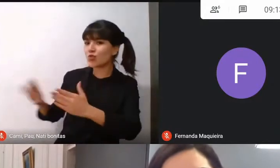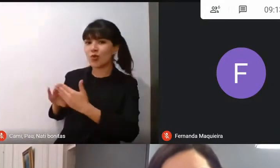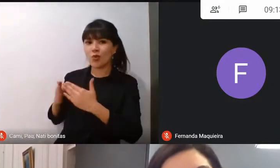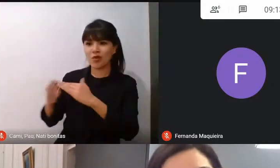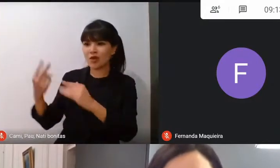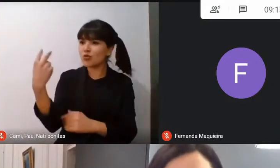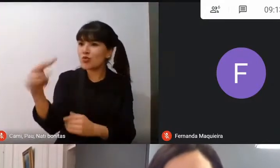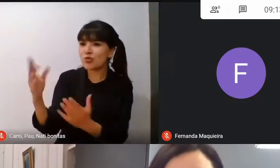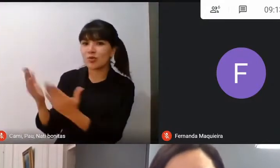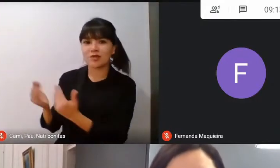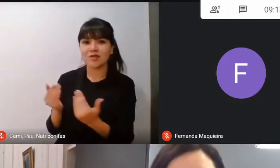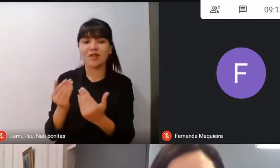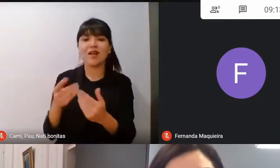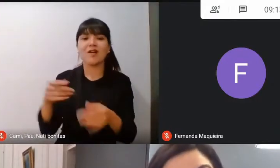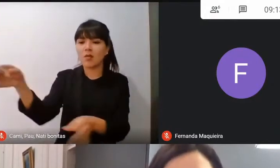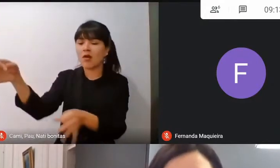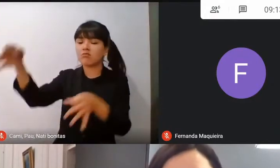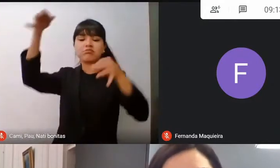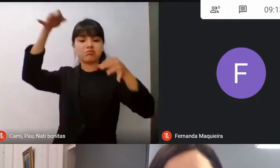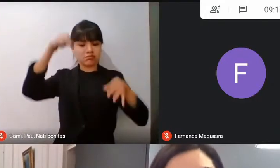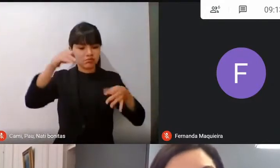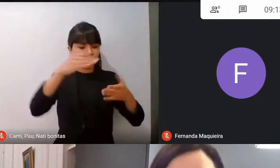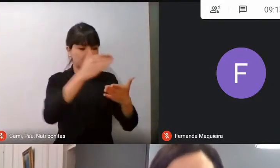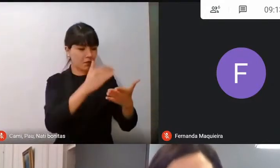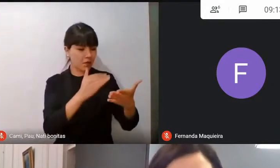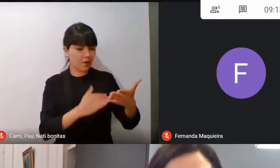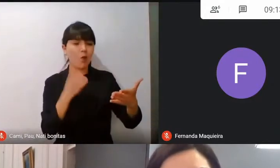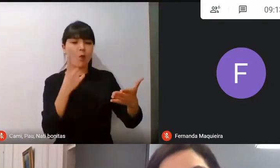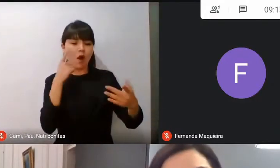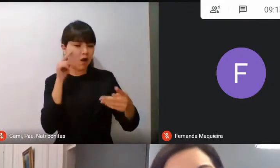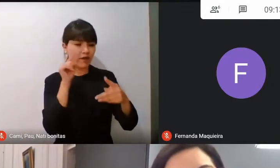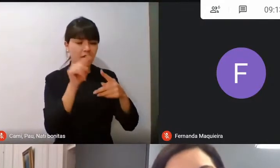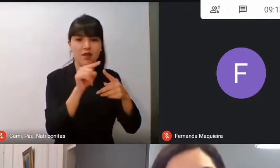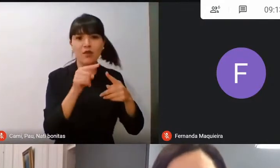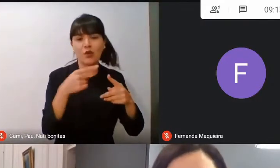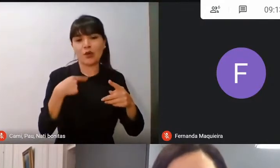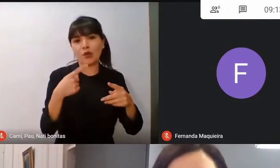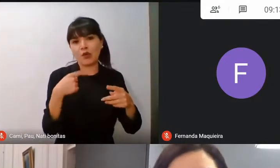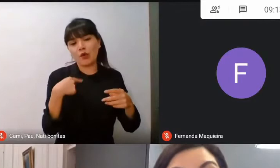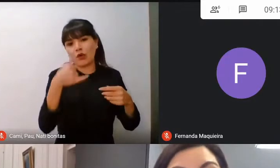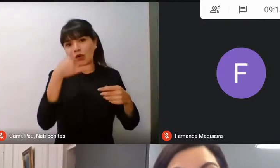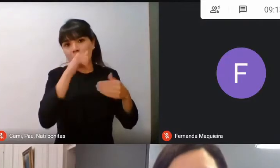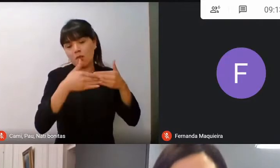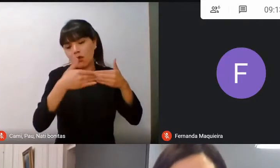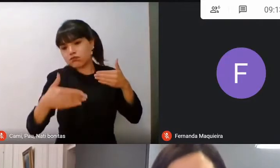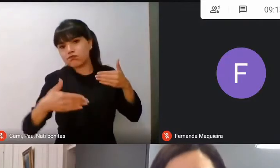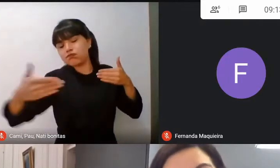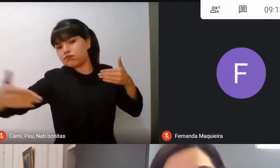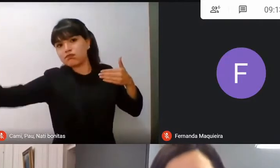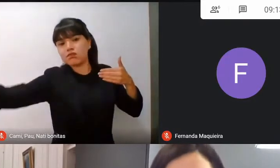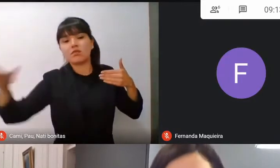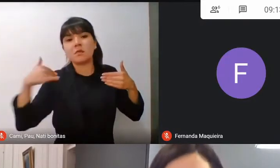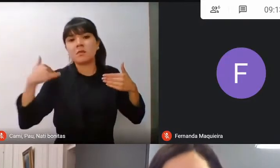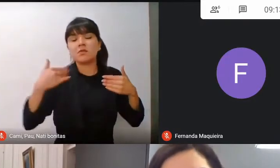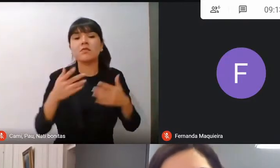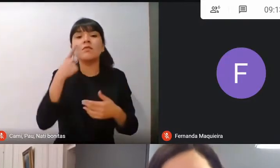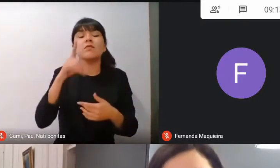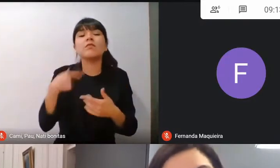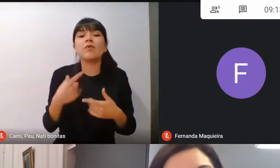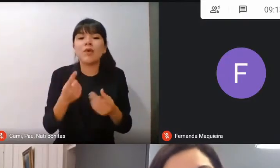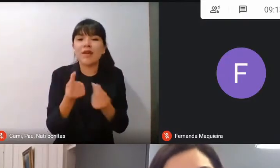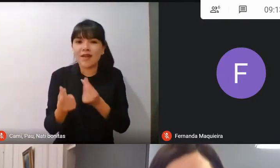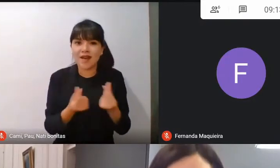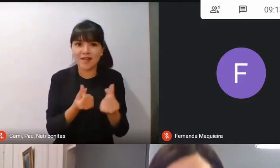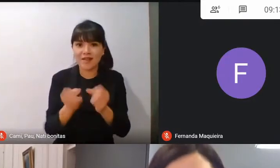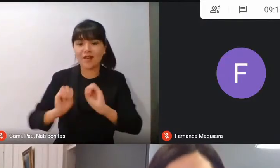una hoja de ruta que nos muestre metas a corto y a largo plazo que finalmente beneficien a la calidad de la educación de todos